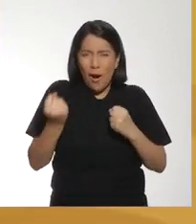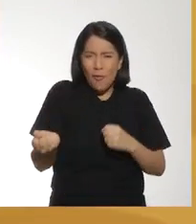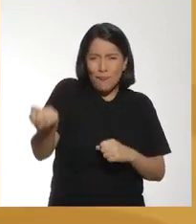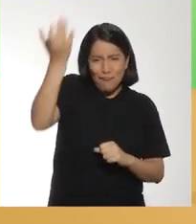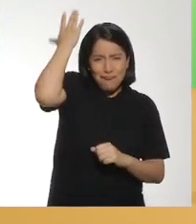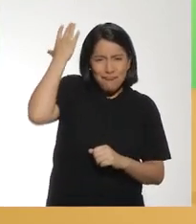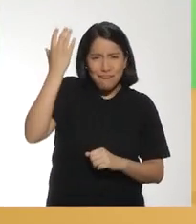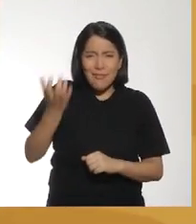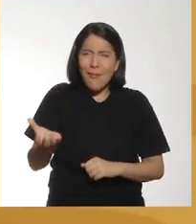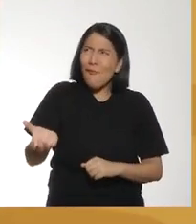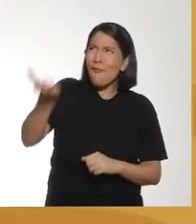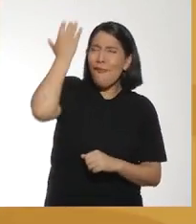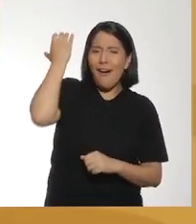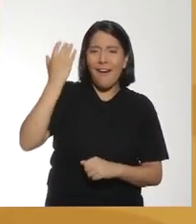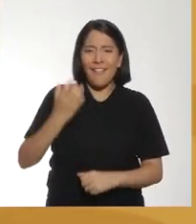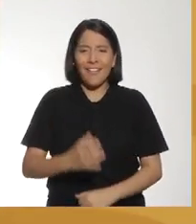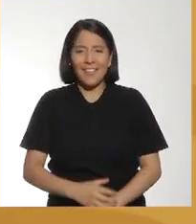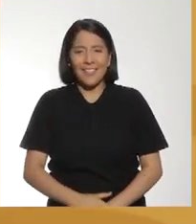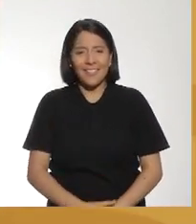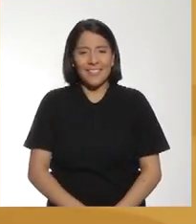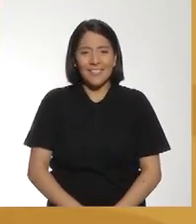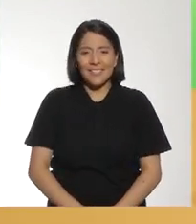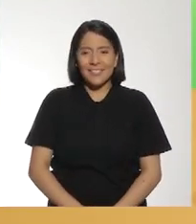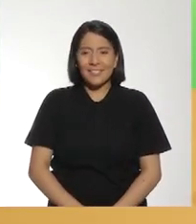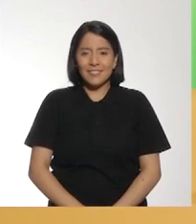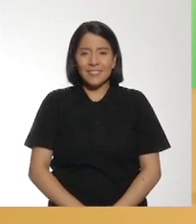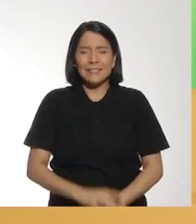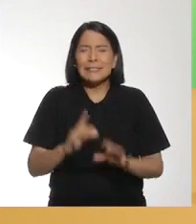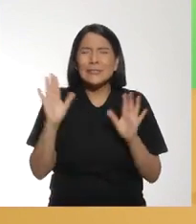Uf, un poquito menos fuerte Más fuerte